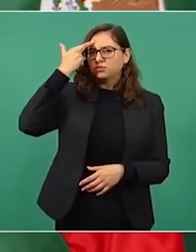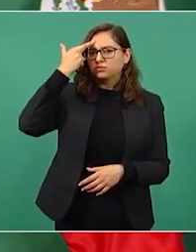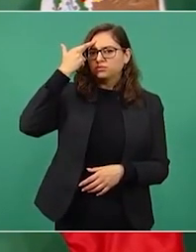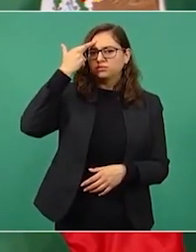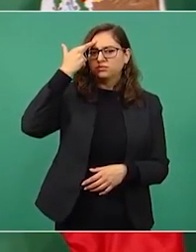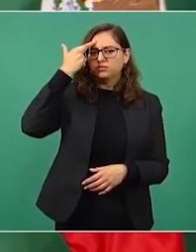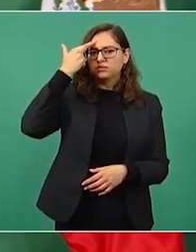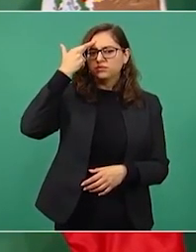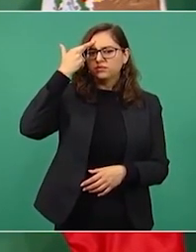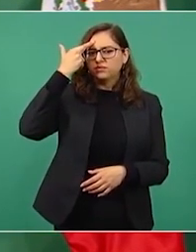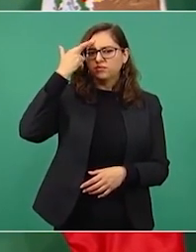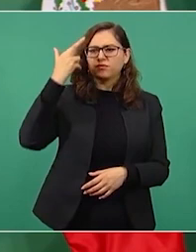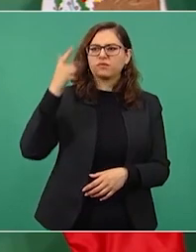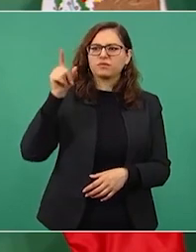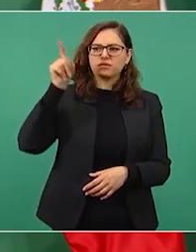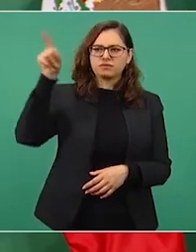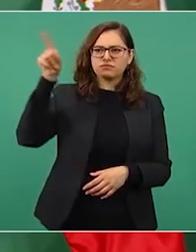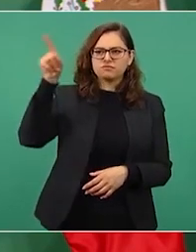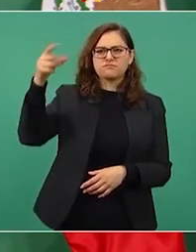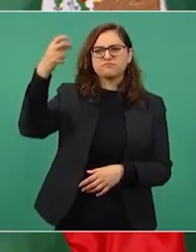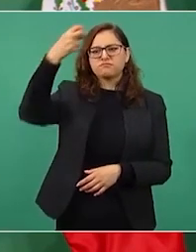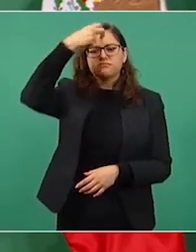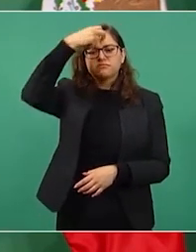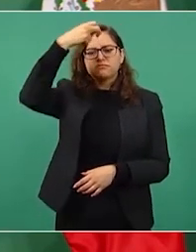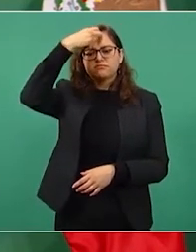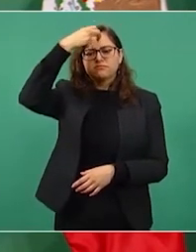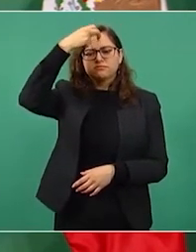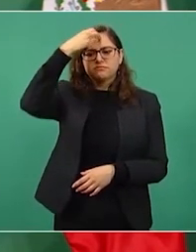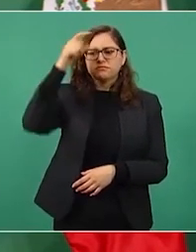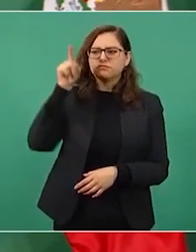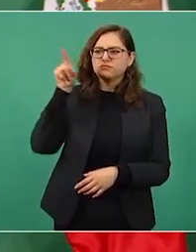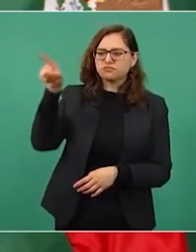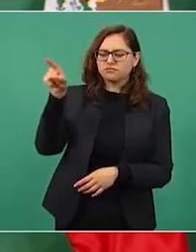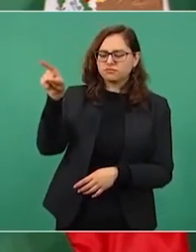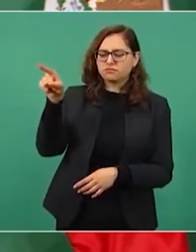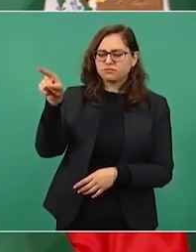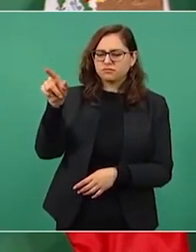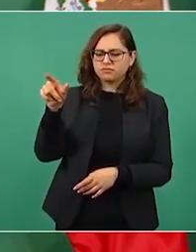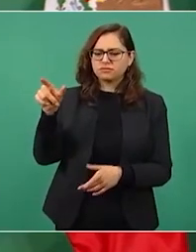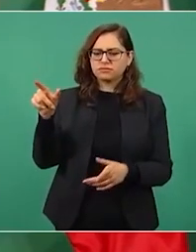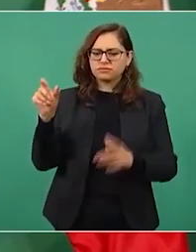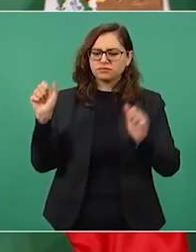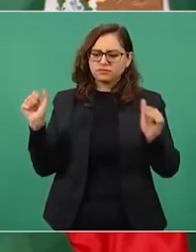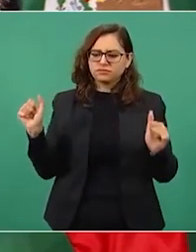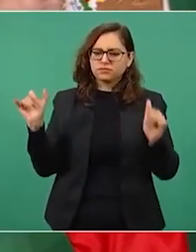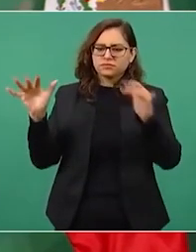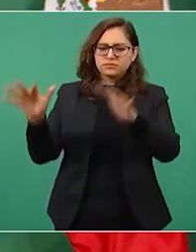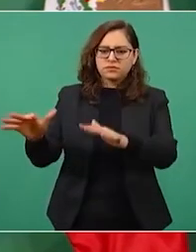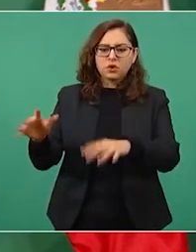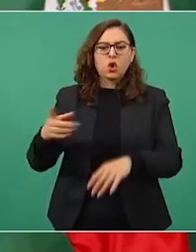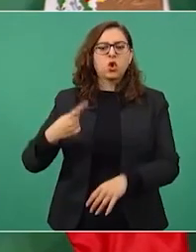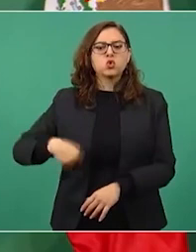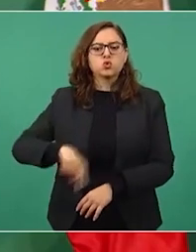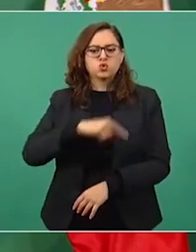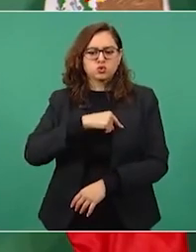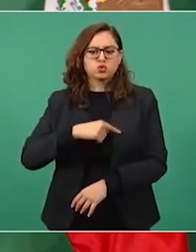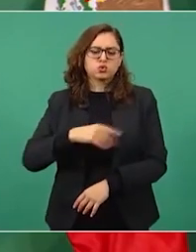en Chapultepec y éramos candidatos